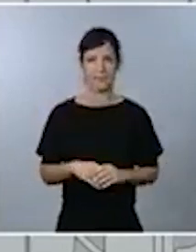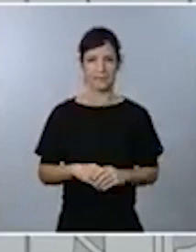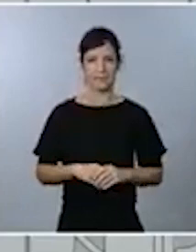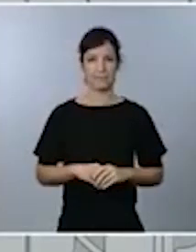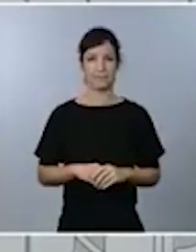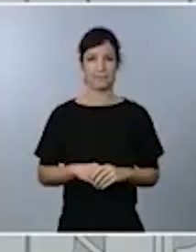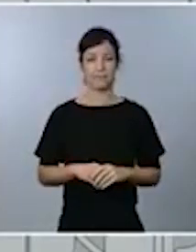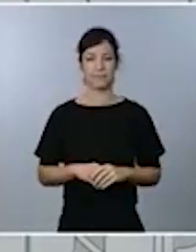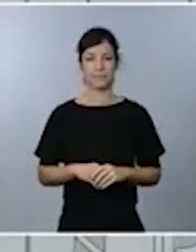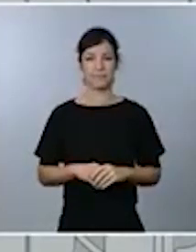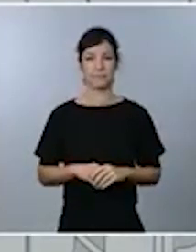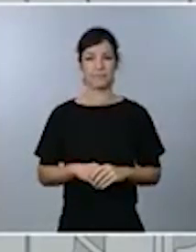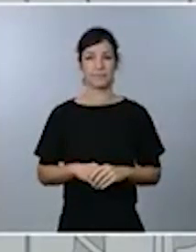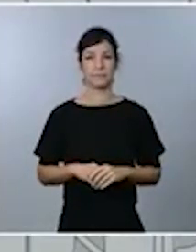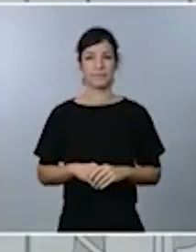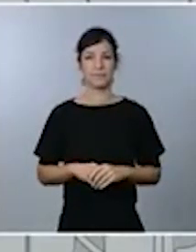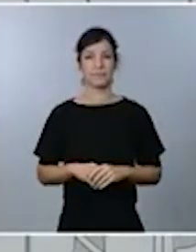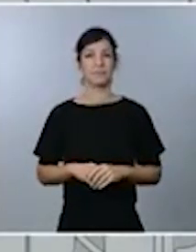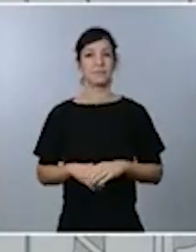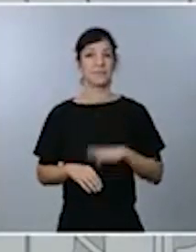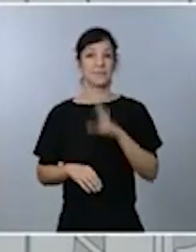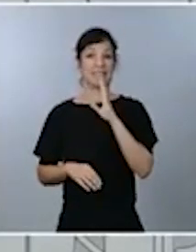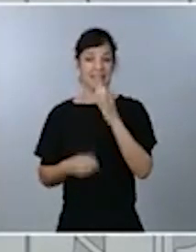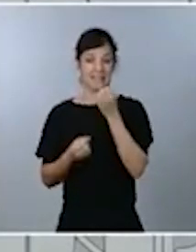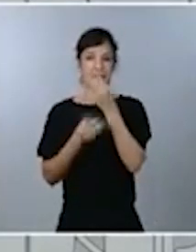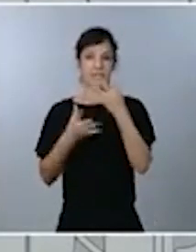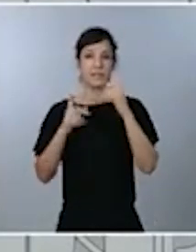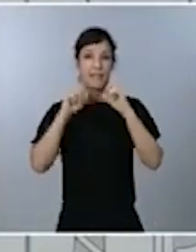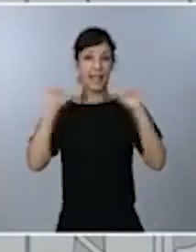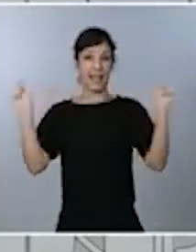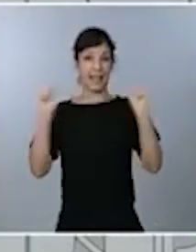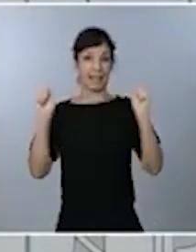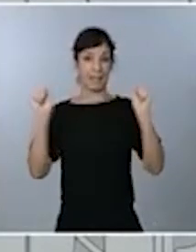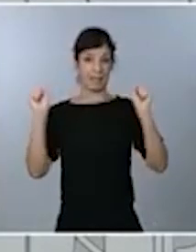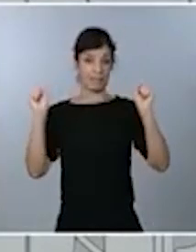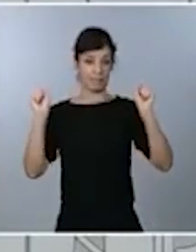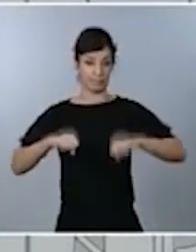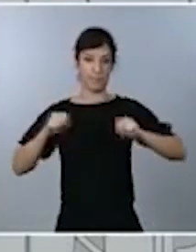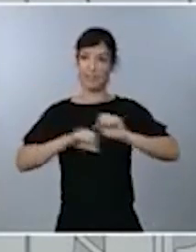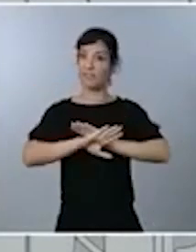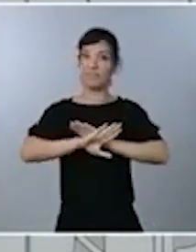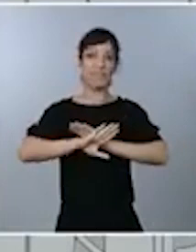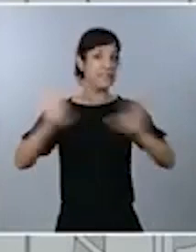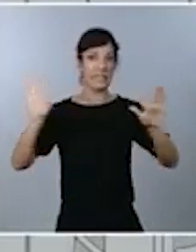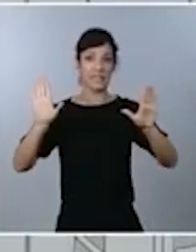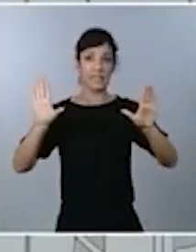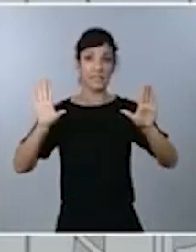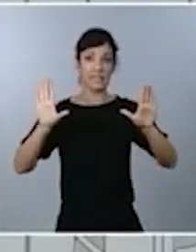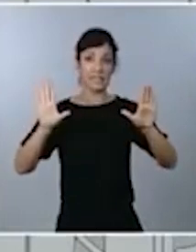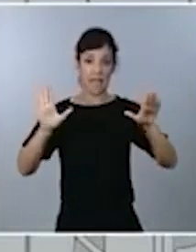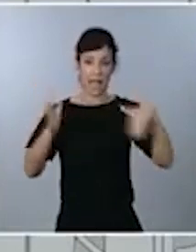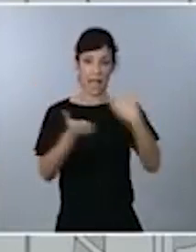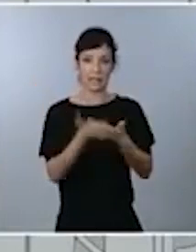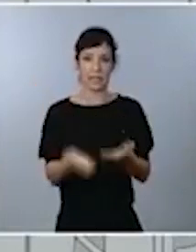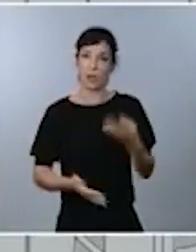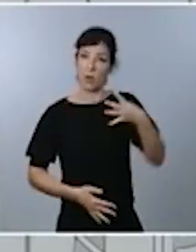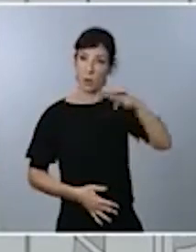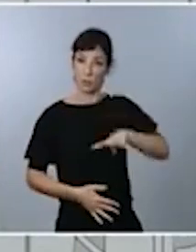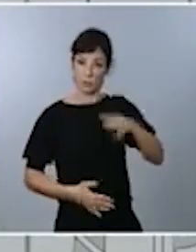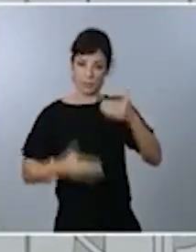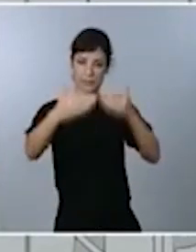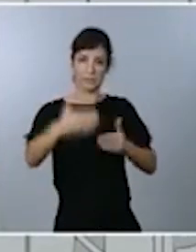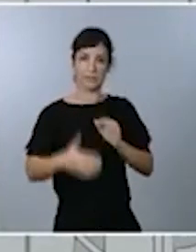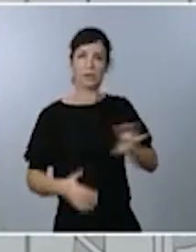desde que concluyó el estado de alarma hace cuatro meses, las comunidades autónomas han venido adoptando numerosas